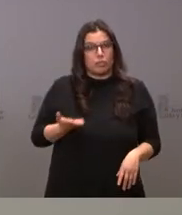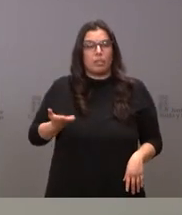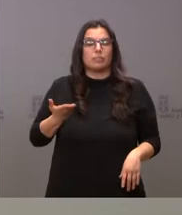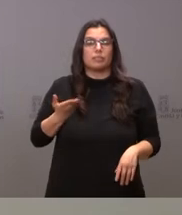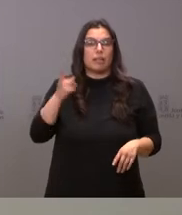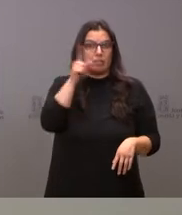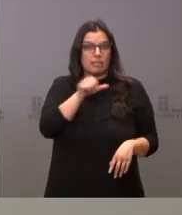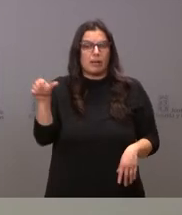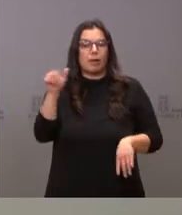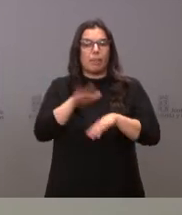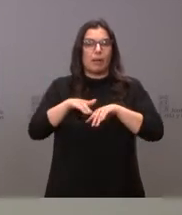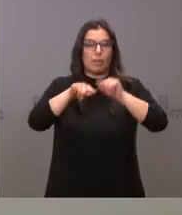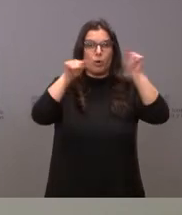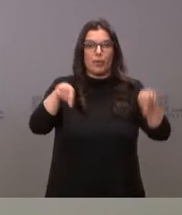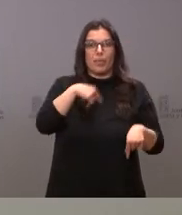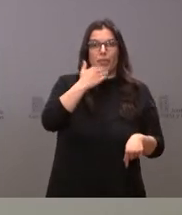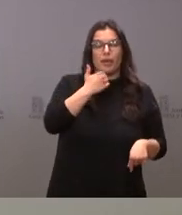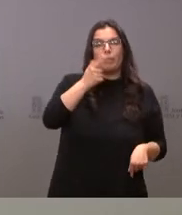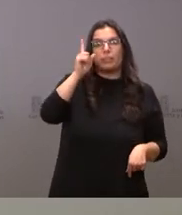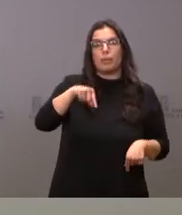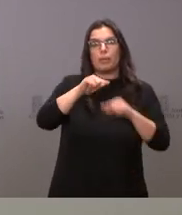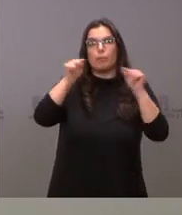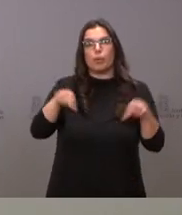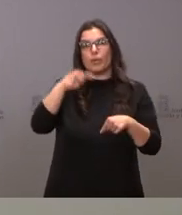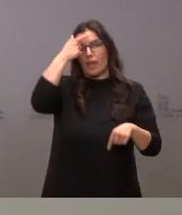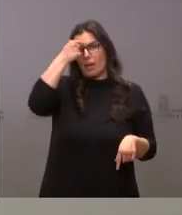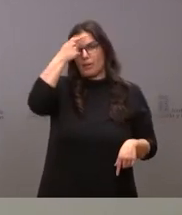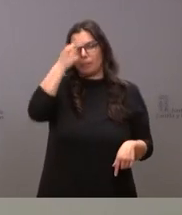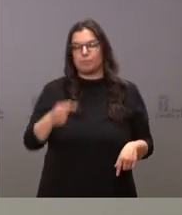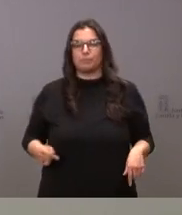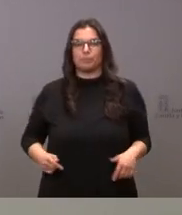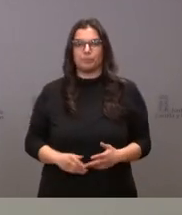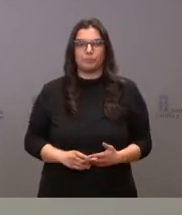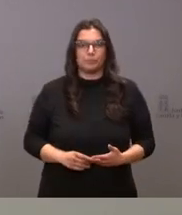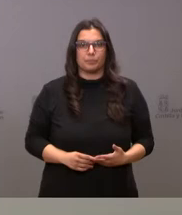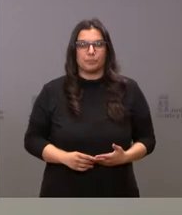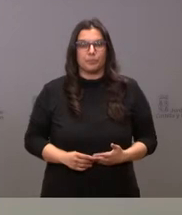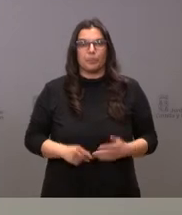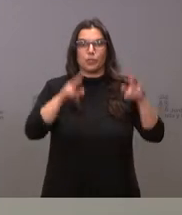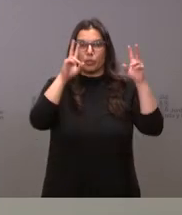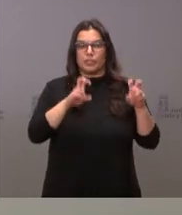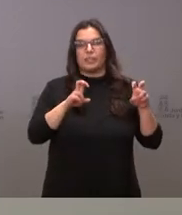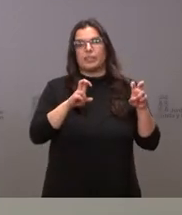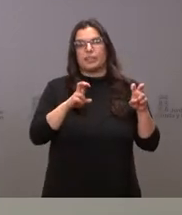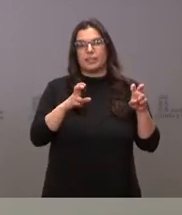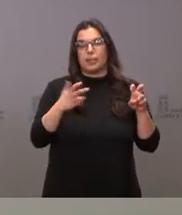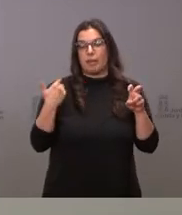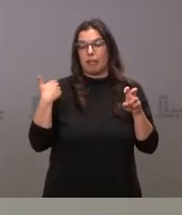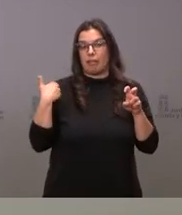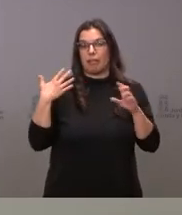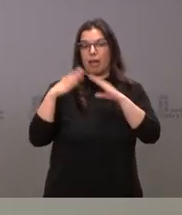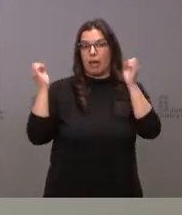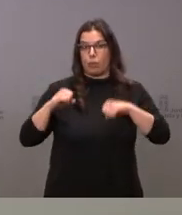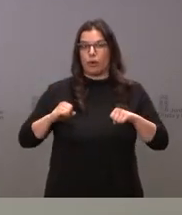tanto para la provincia de Zamora como para la provincia de Ávila. Esto en cuanto a los asuntos relativos a los